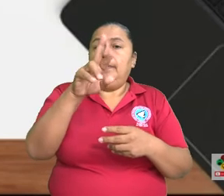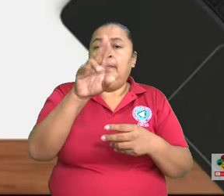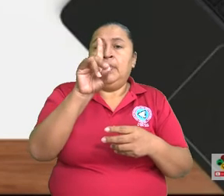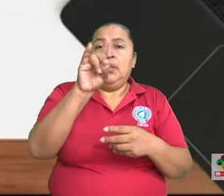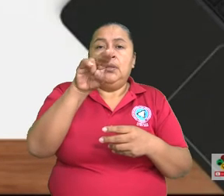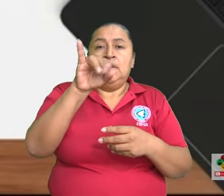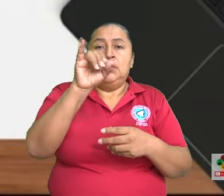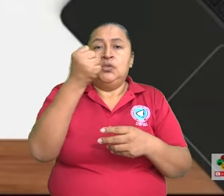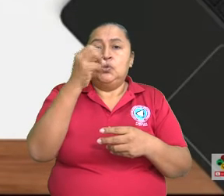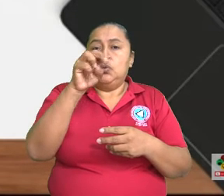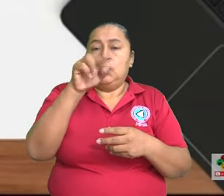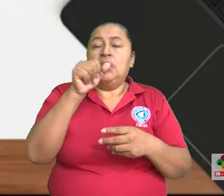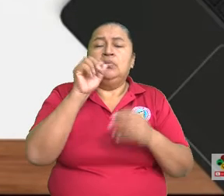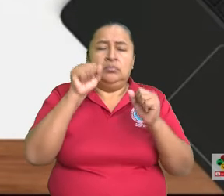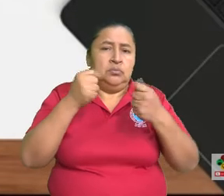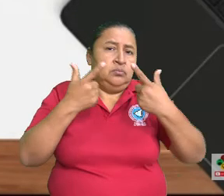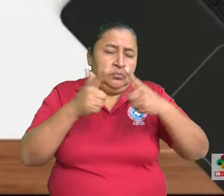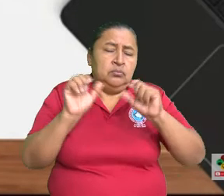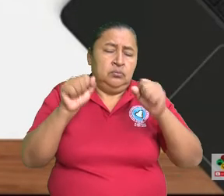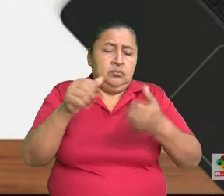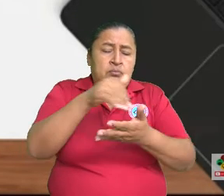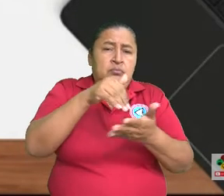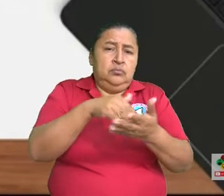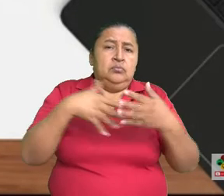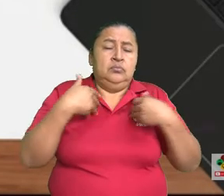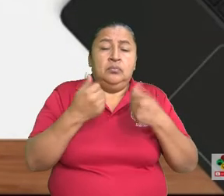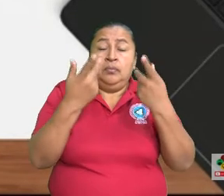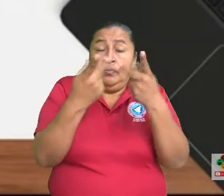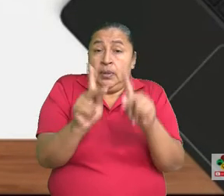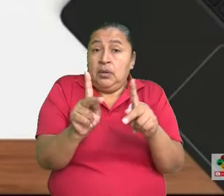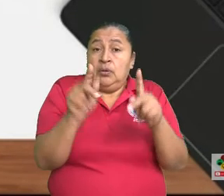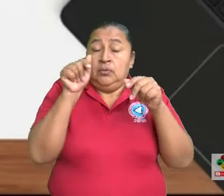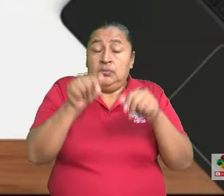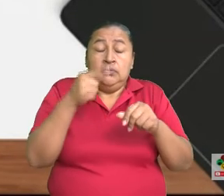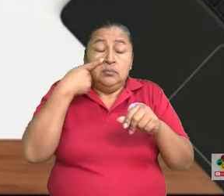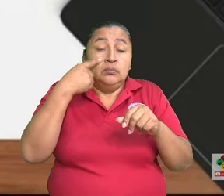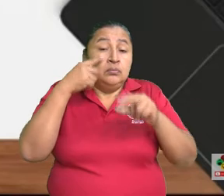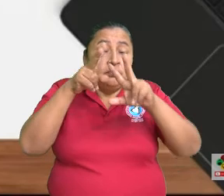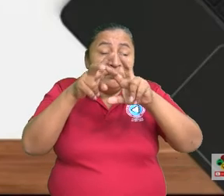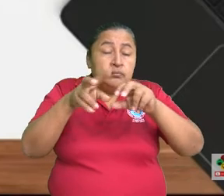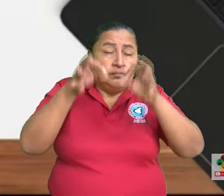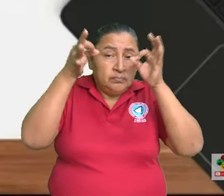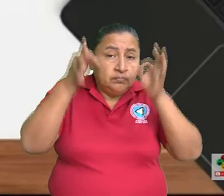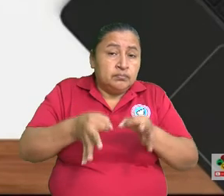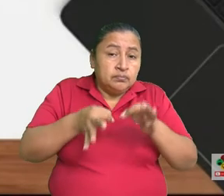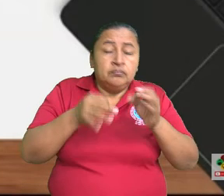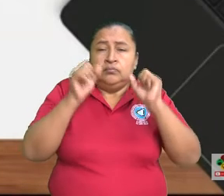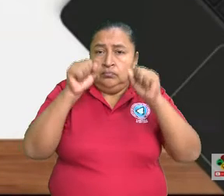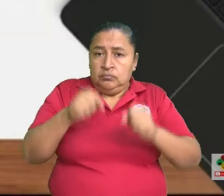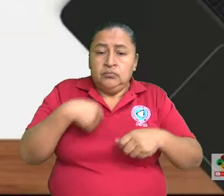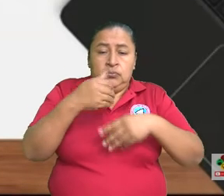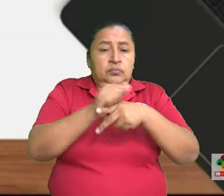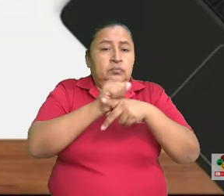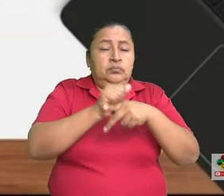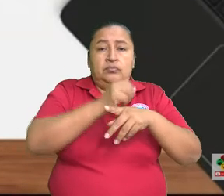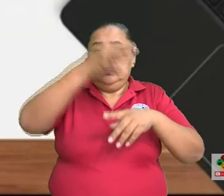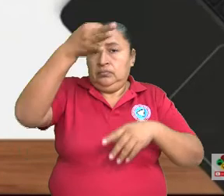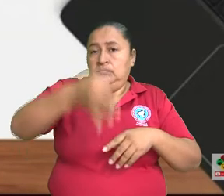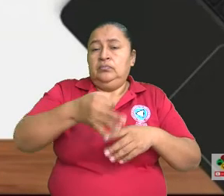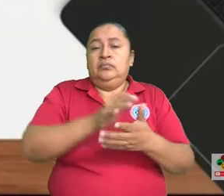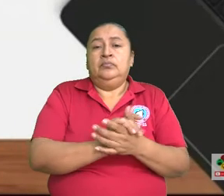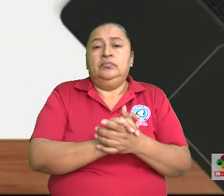que es muy accesible y está disponible en todos los centros de salud. Pero el punto es diagnosticar adecuadamente para poder tratar correctamente.